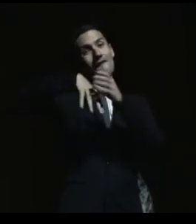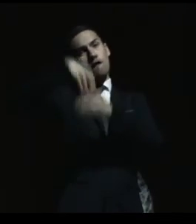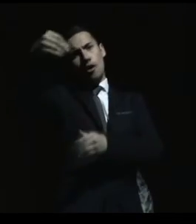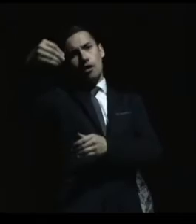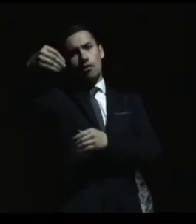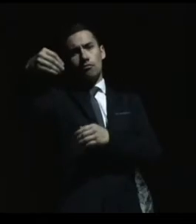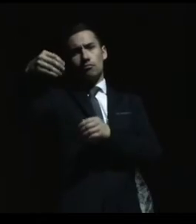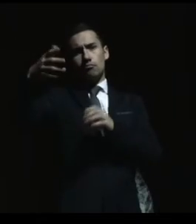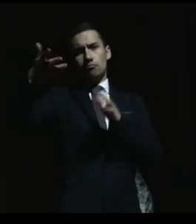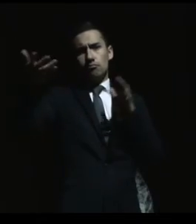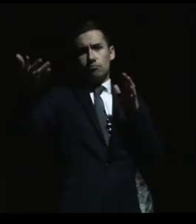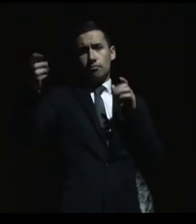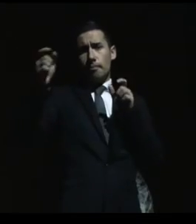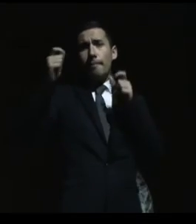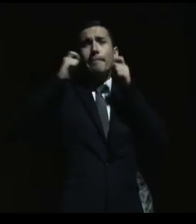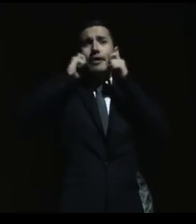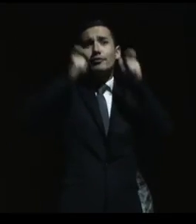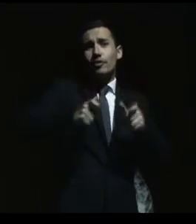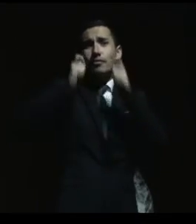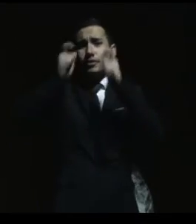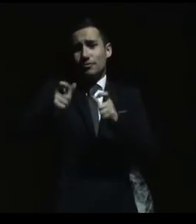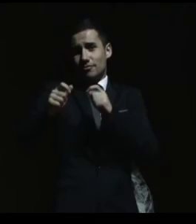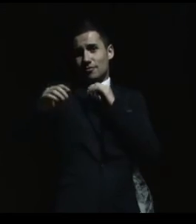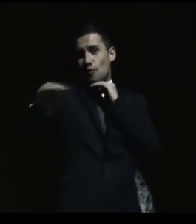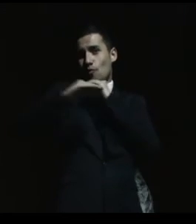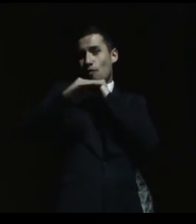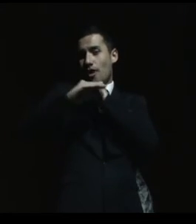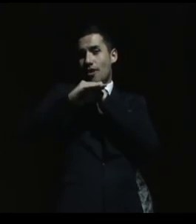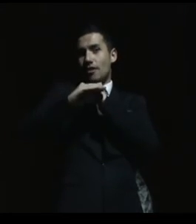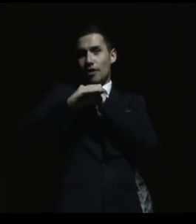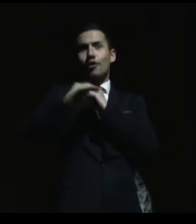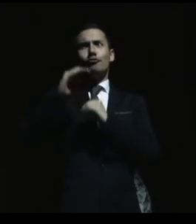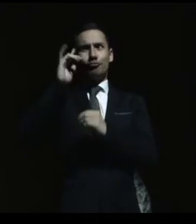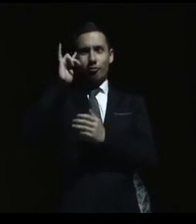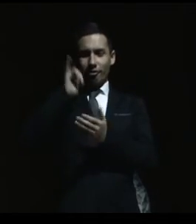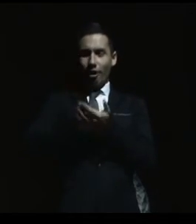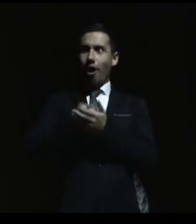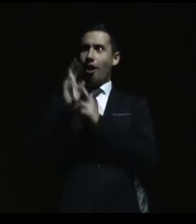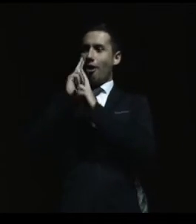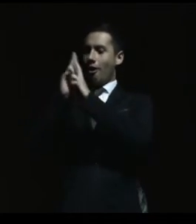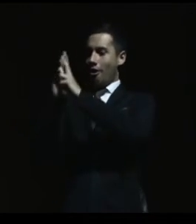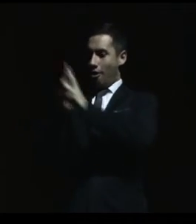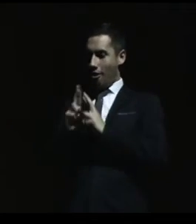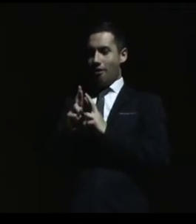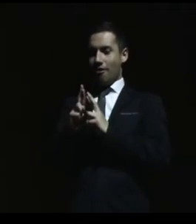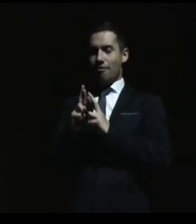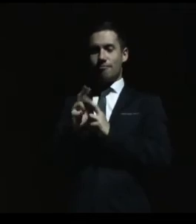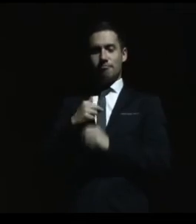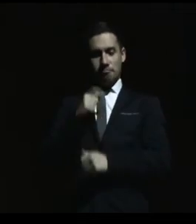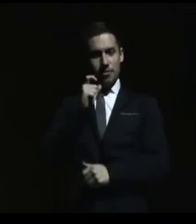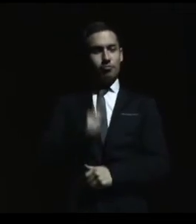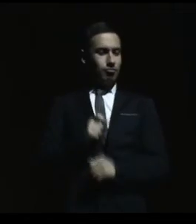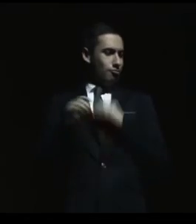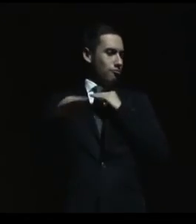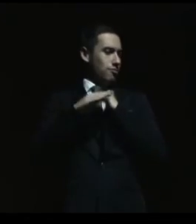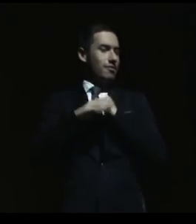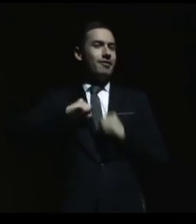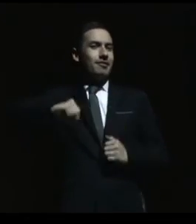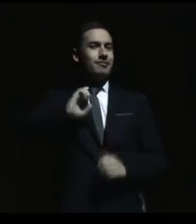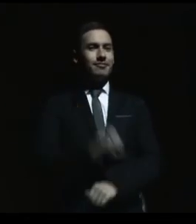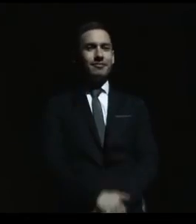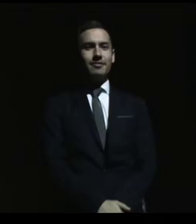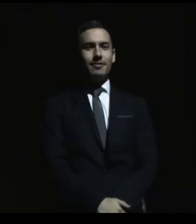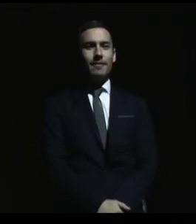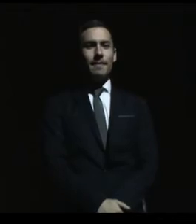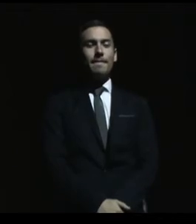somos personas. y creo que se bendicó eso que somos personas y que tenemos derechos.